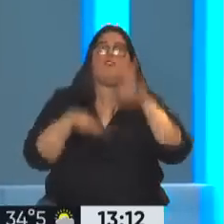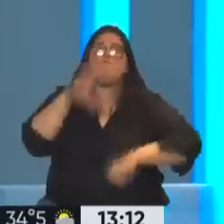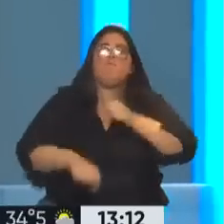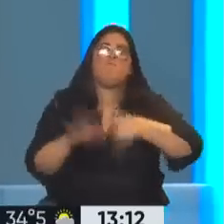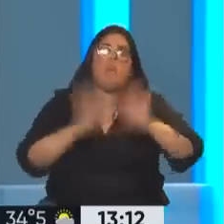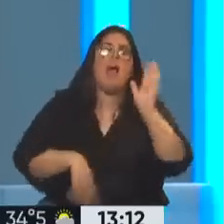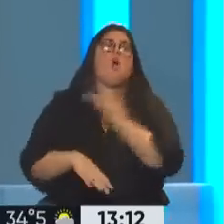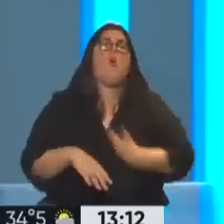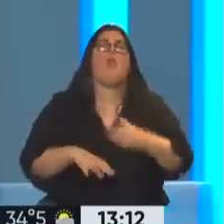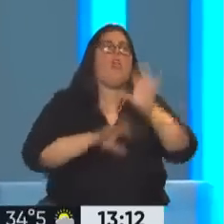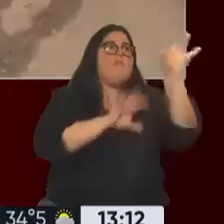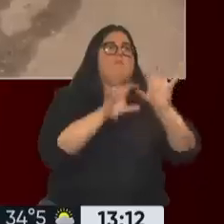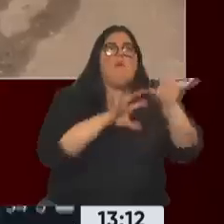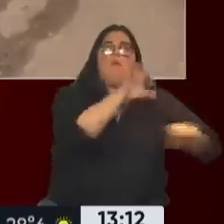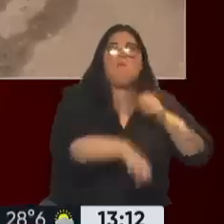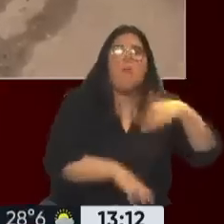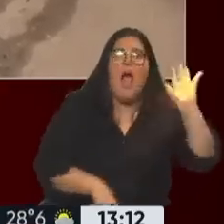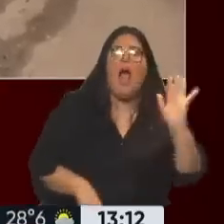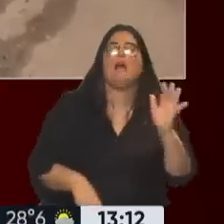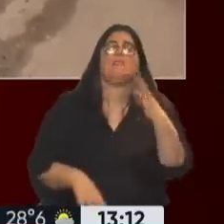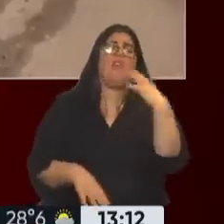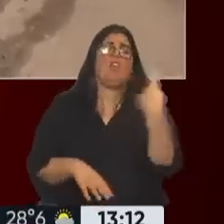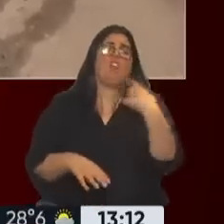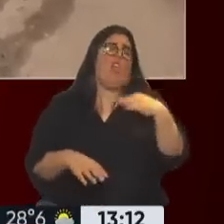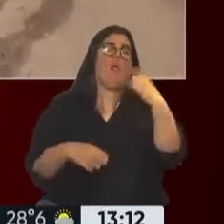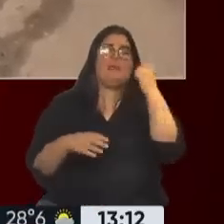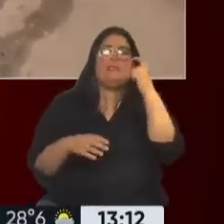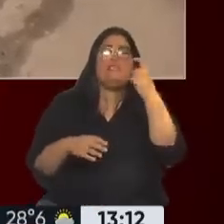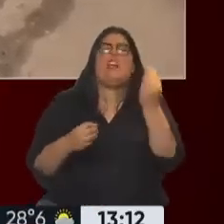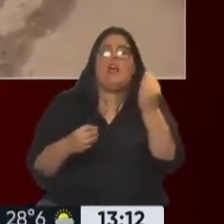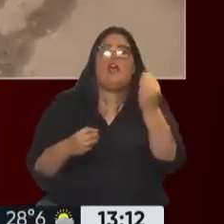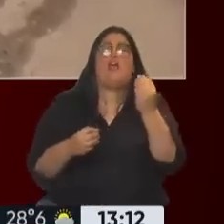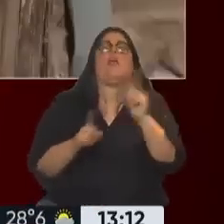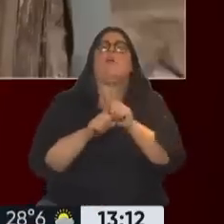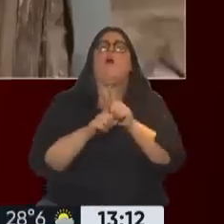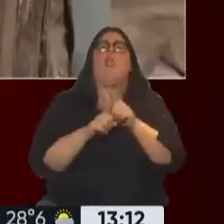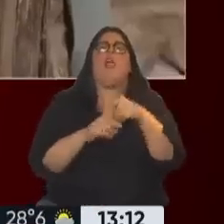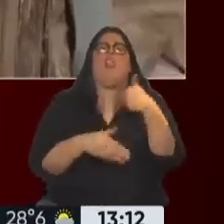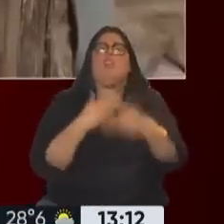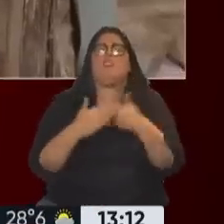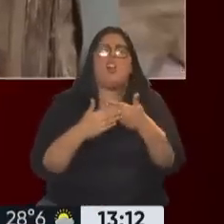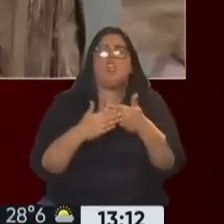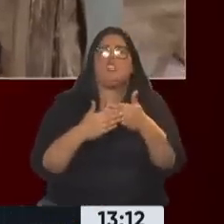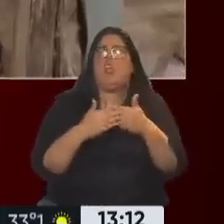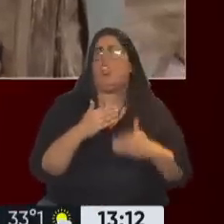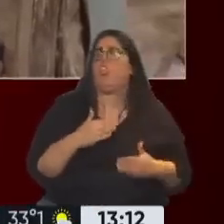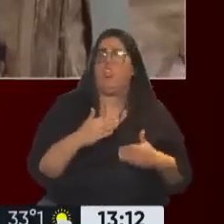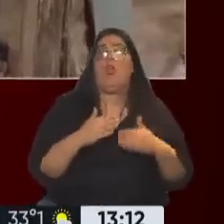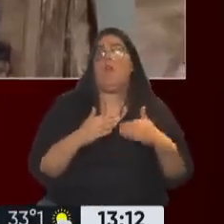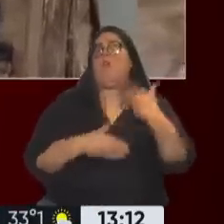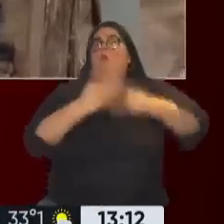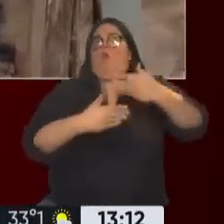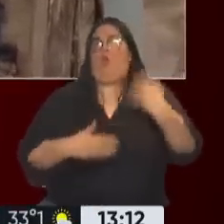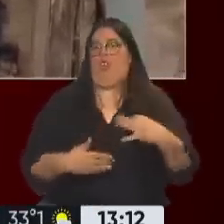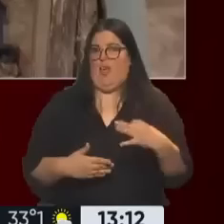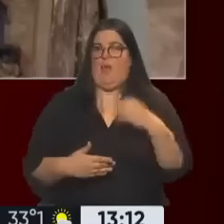alcaldía. La obsesión debe ser sacar a nuestra región de su desarrollo. 200 años son suficientes. Y sobre todo por la izquierda, que